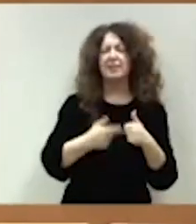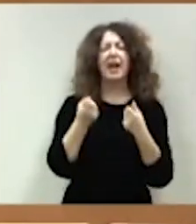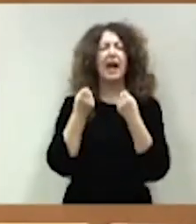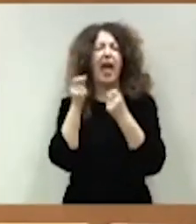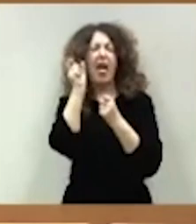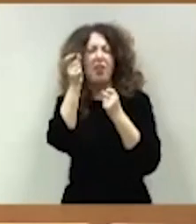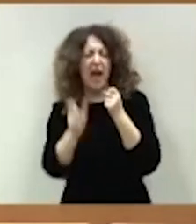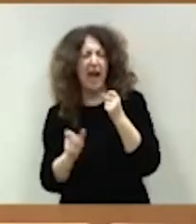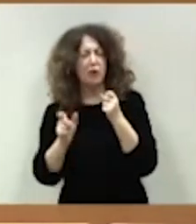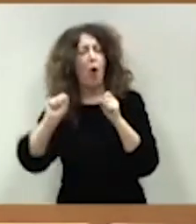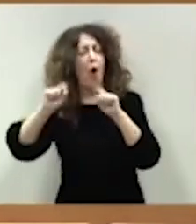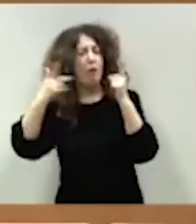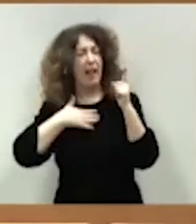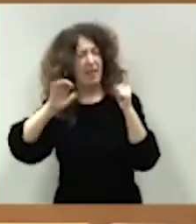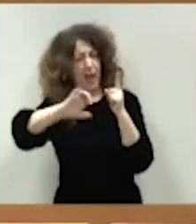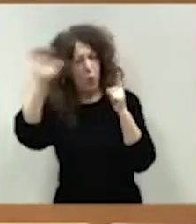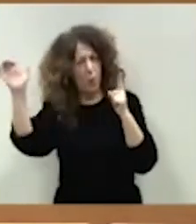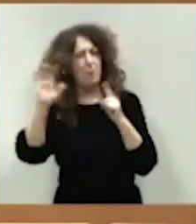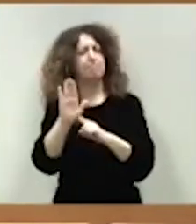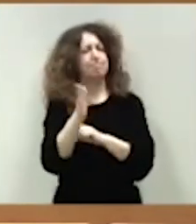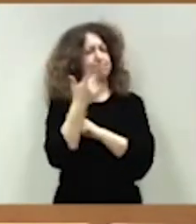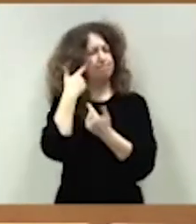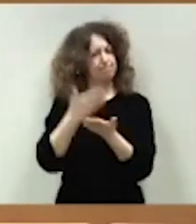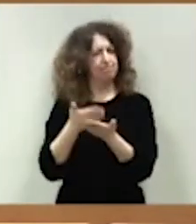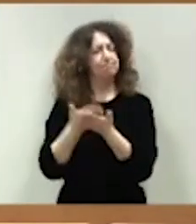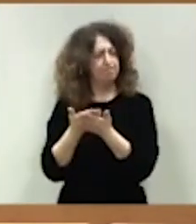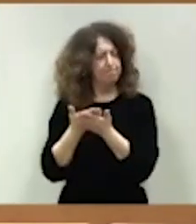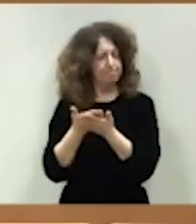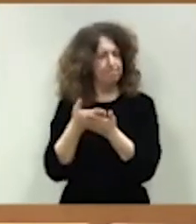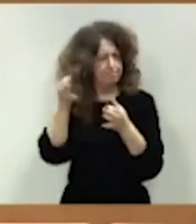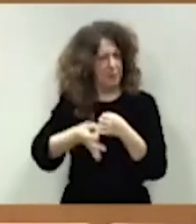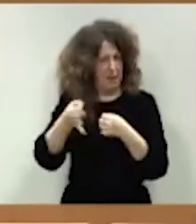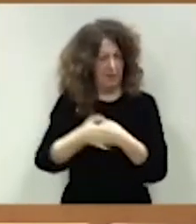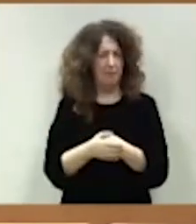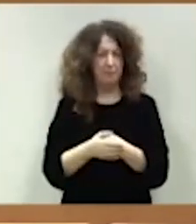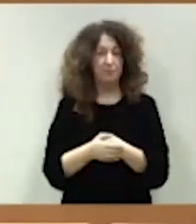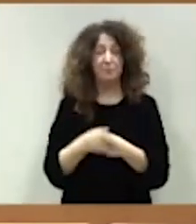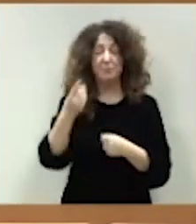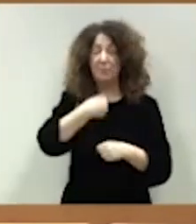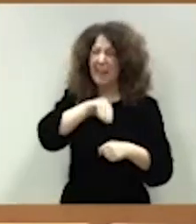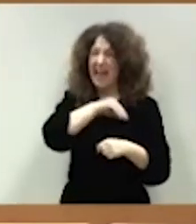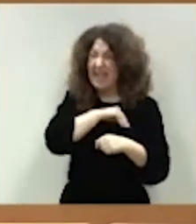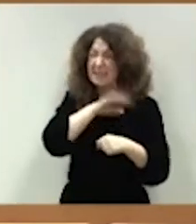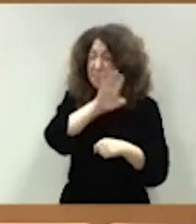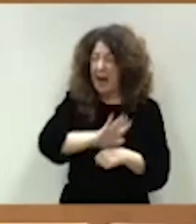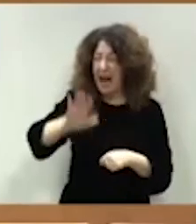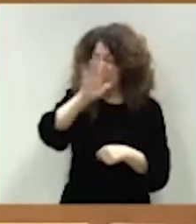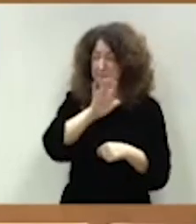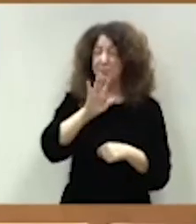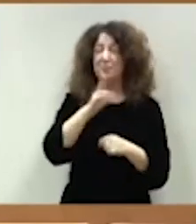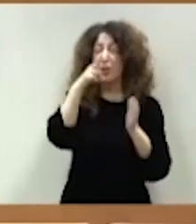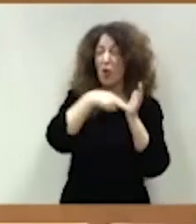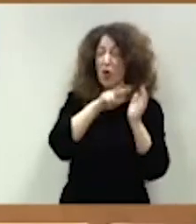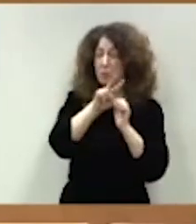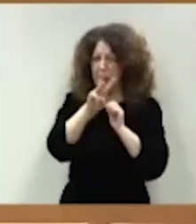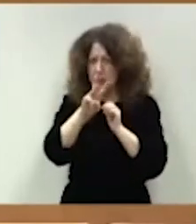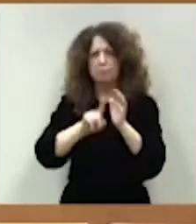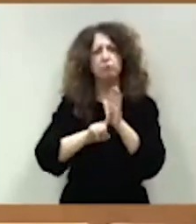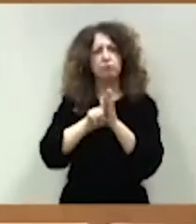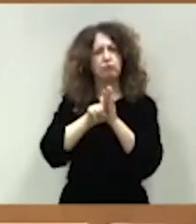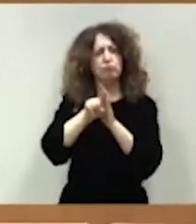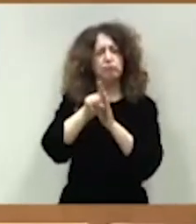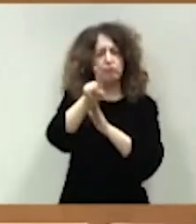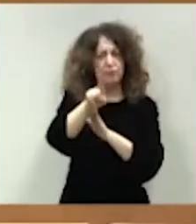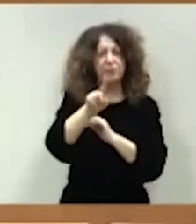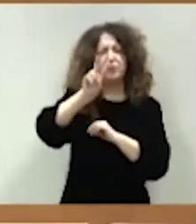publican a nivel europeo. España ha crecido con fuerza en 2023, un 2,5% según